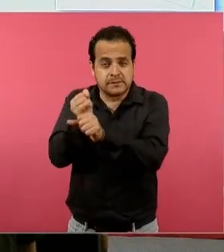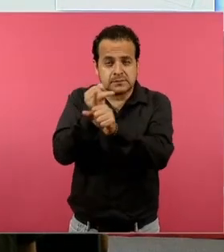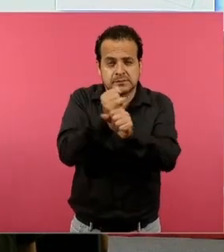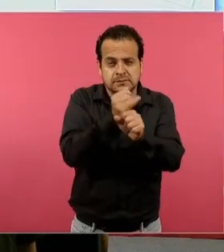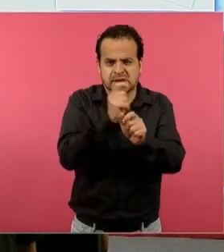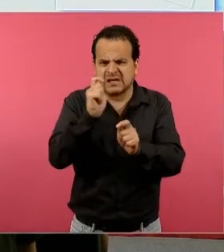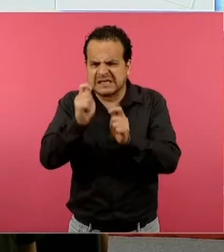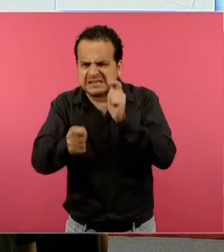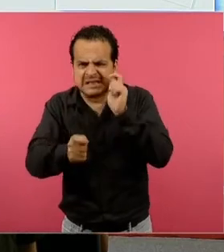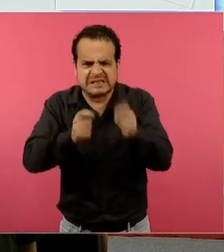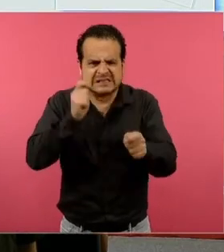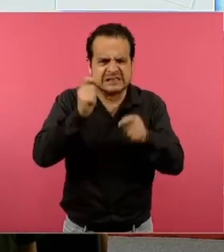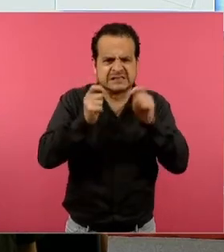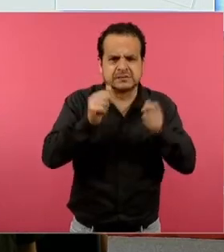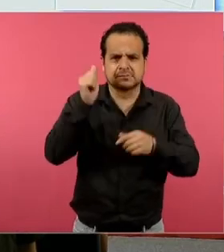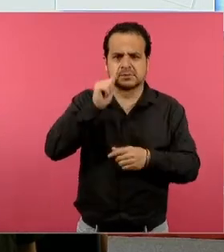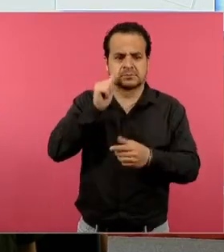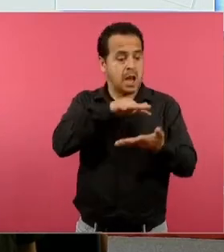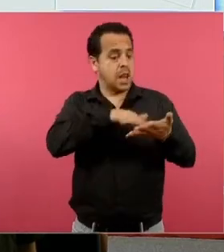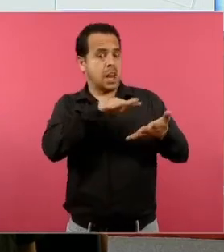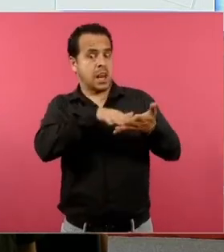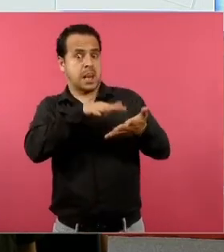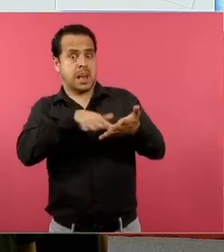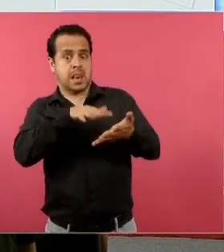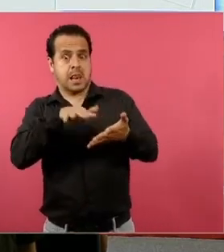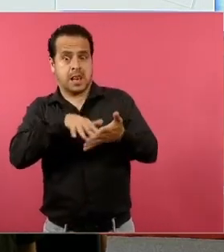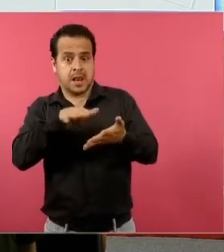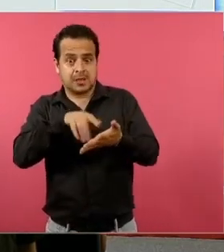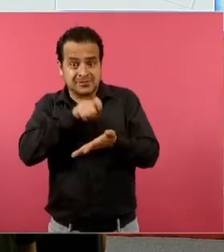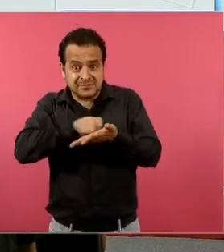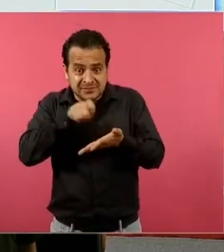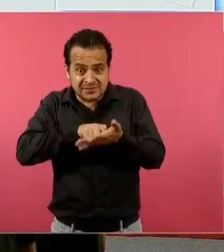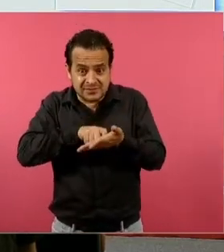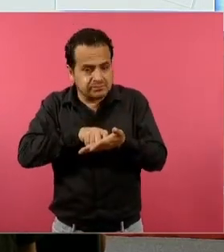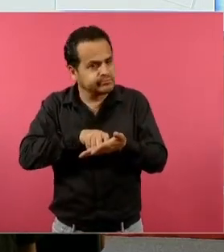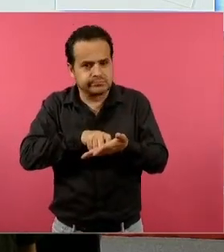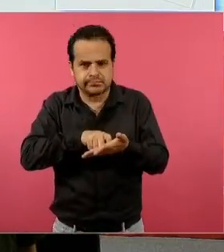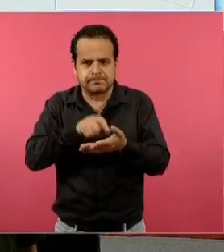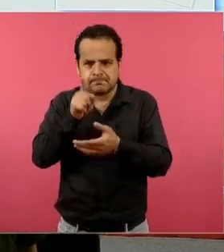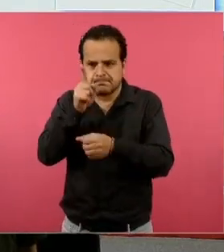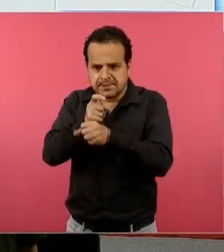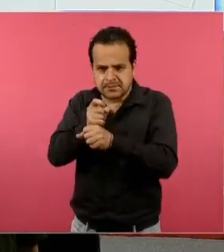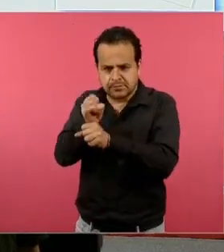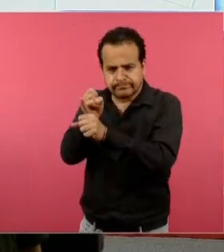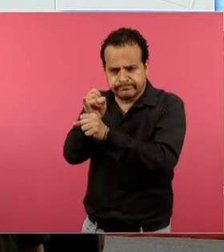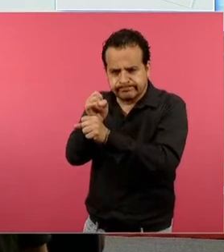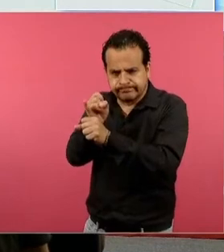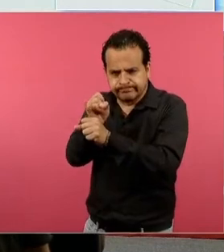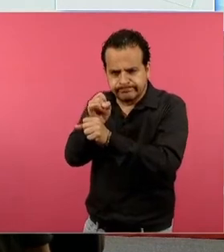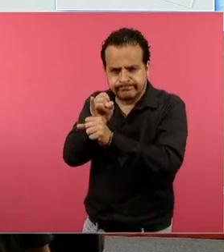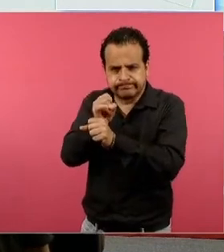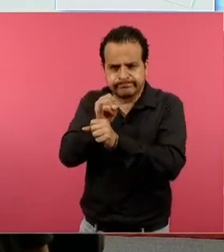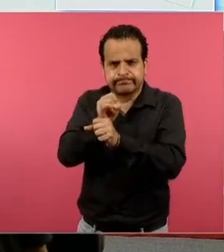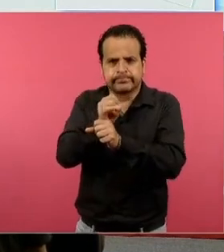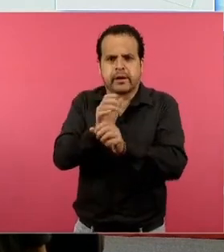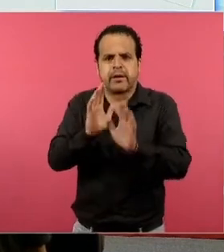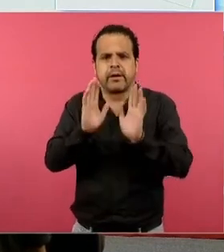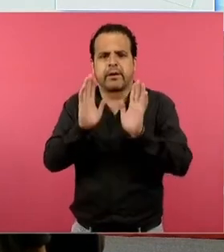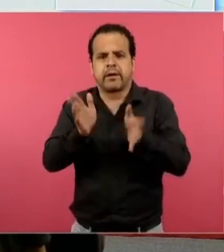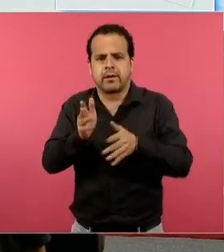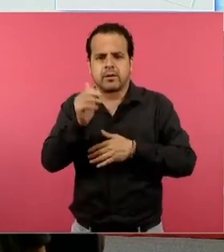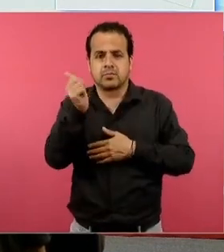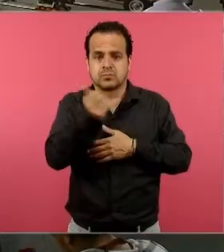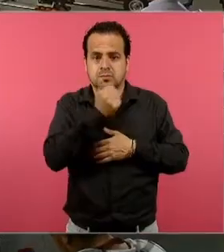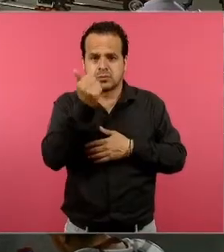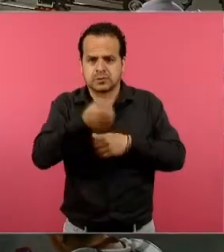leer y de escribir, es un proceso centrado en la investigación, es meramente investigación. Y chicos de tercer año que lo hagan es fantástico,